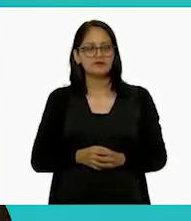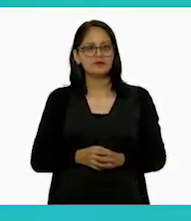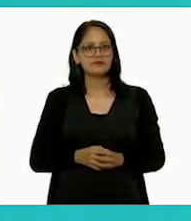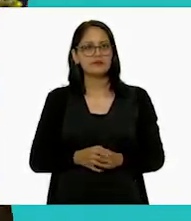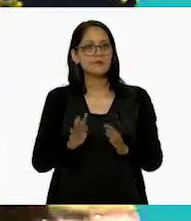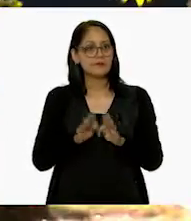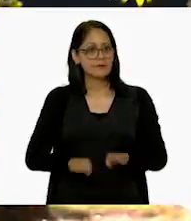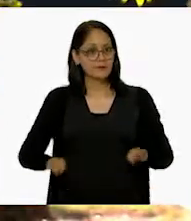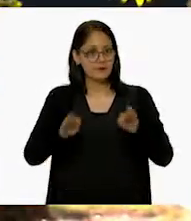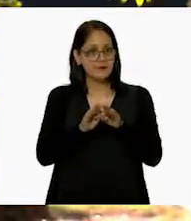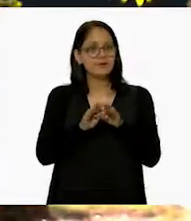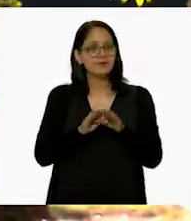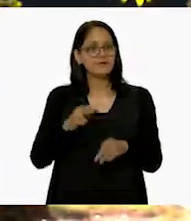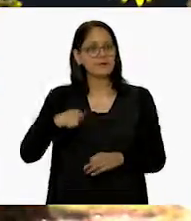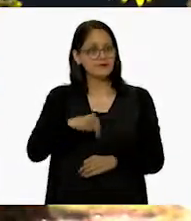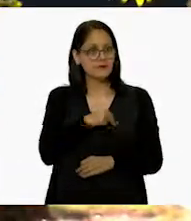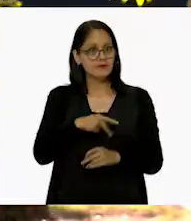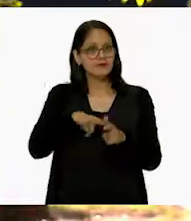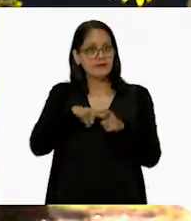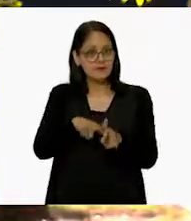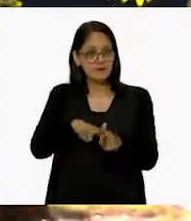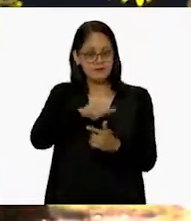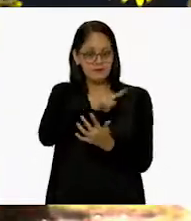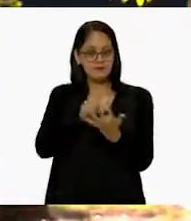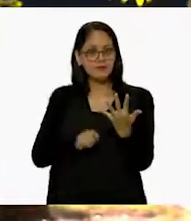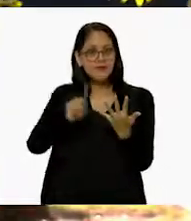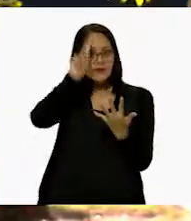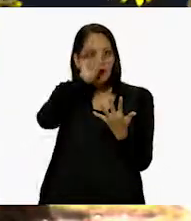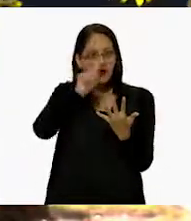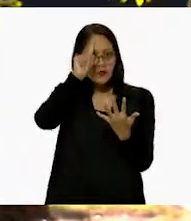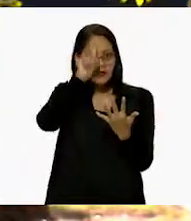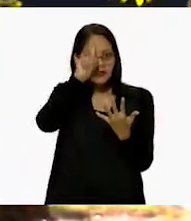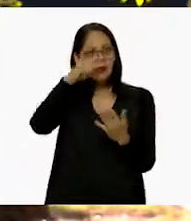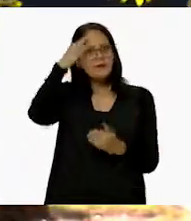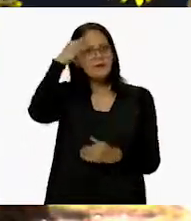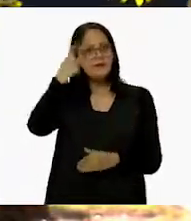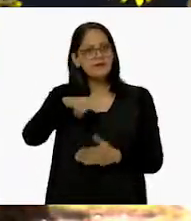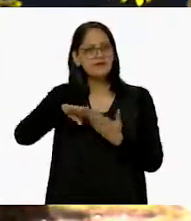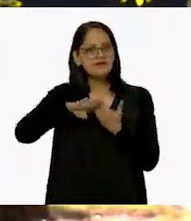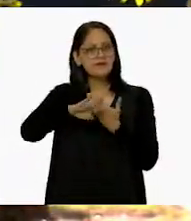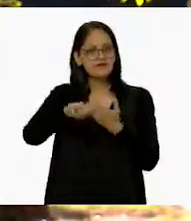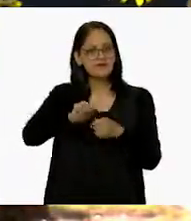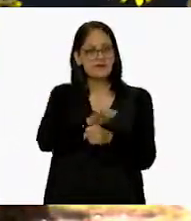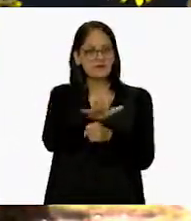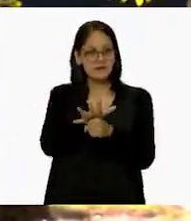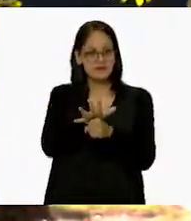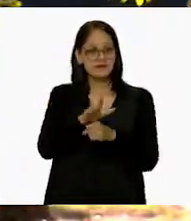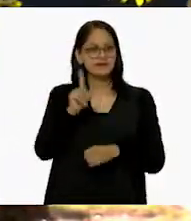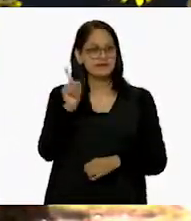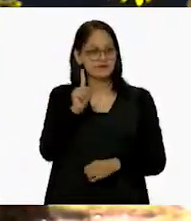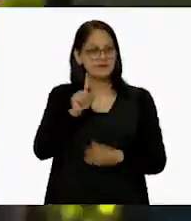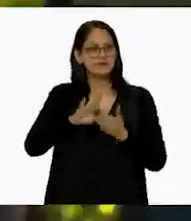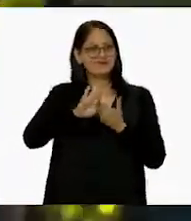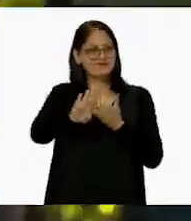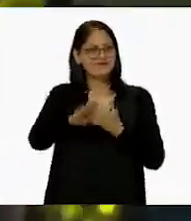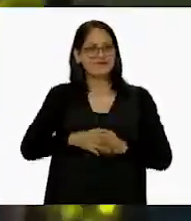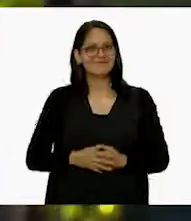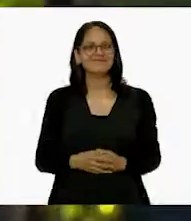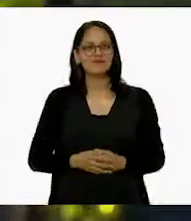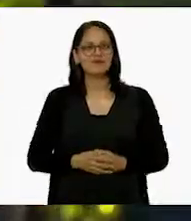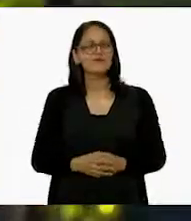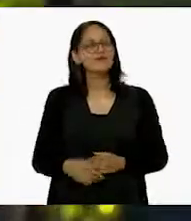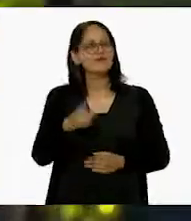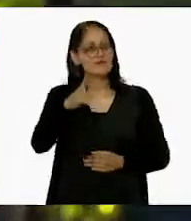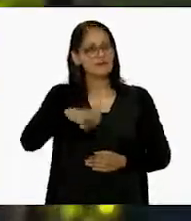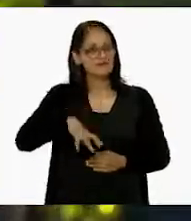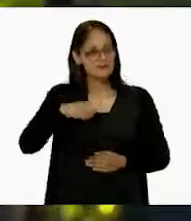Es muy importante continuar con las recomendaciones para evitar contagios de COVID. Trata